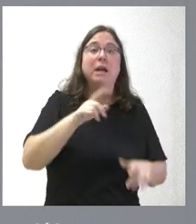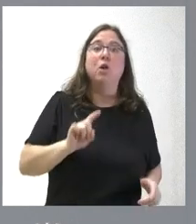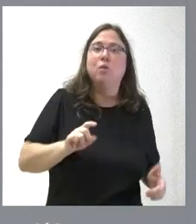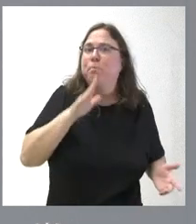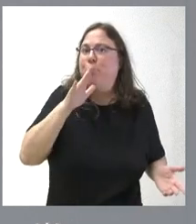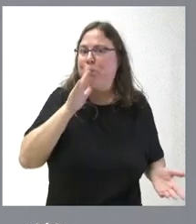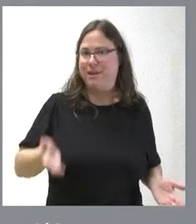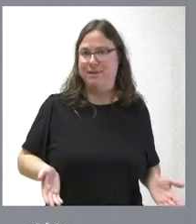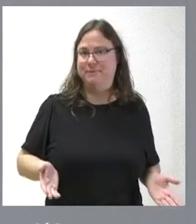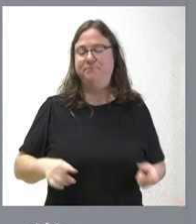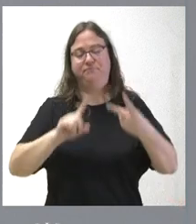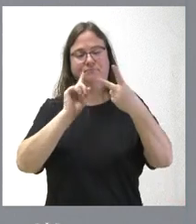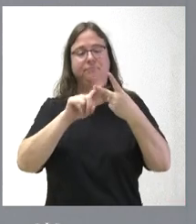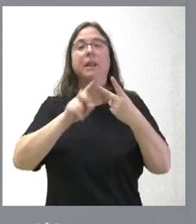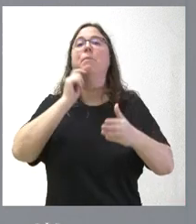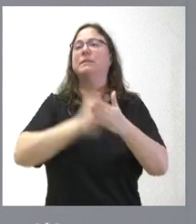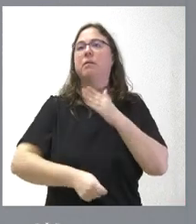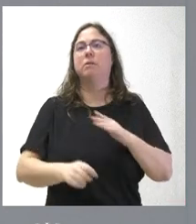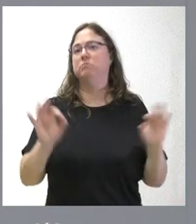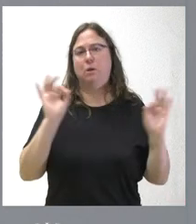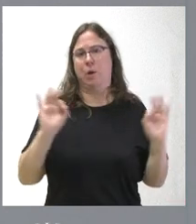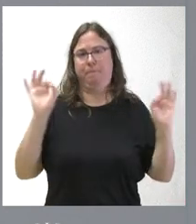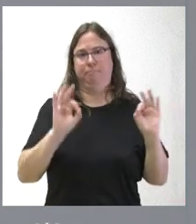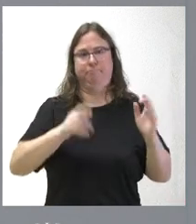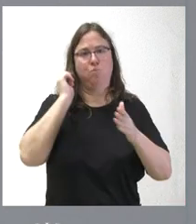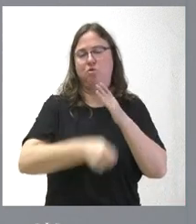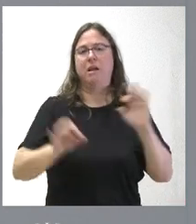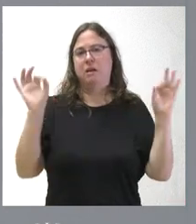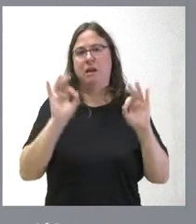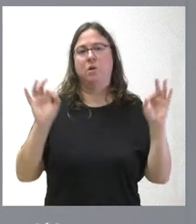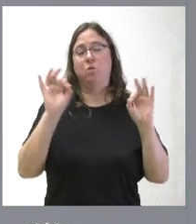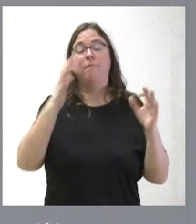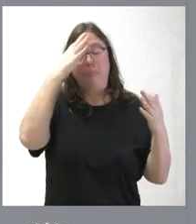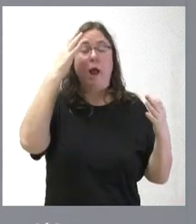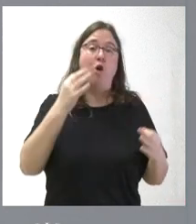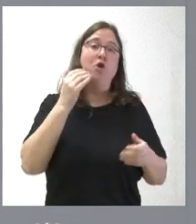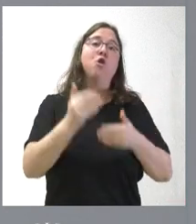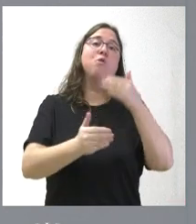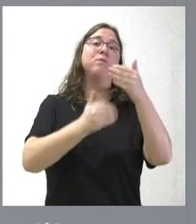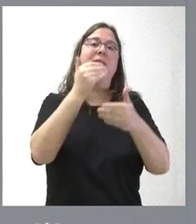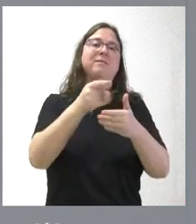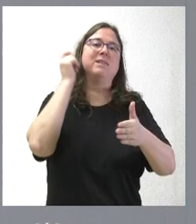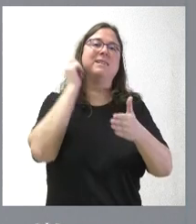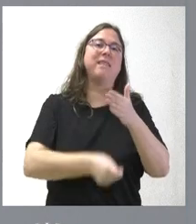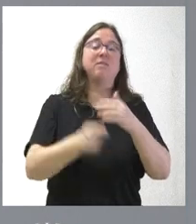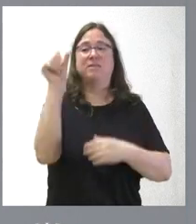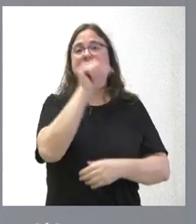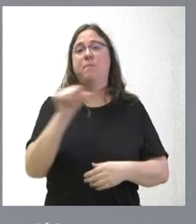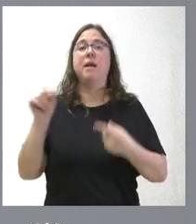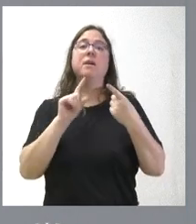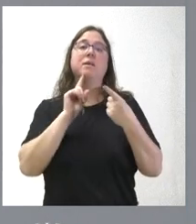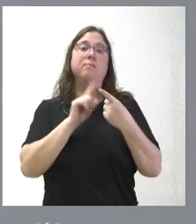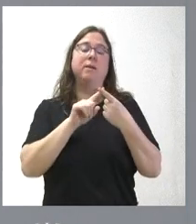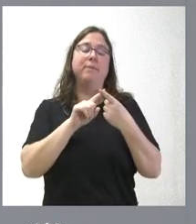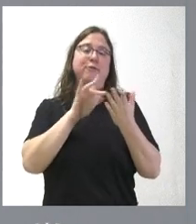El tema de las sanciones no se ha producido todavía ninguna sanción. Lógicamente, el procedimiento de sanción de esta semana pasa primero por la necesidad de